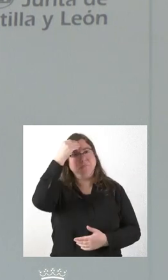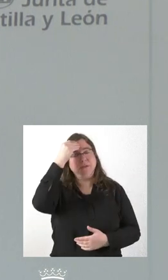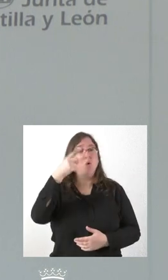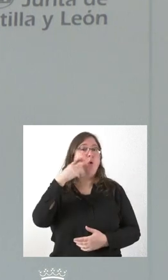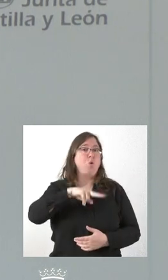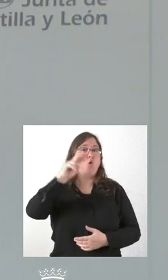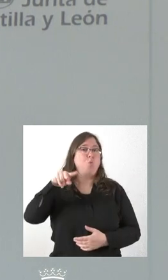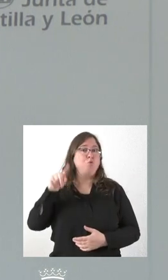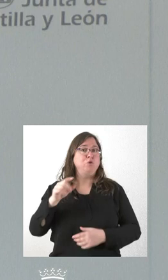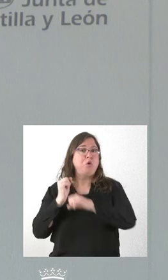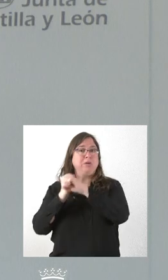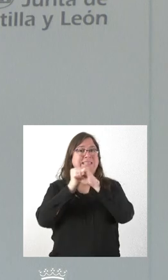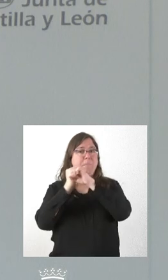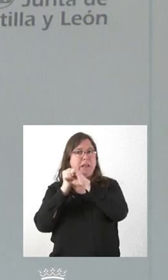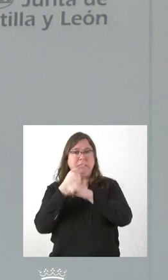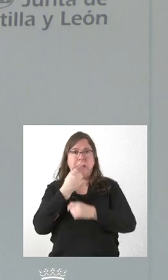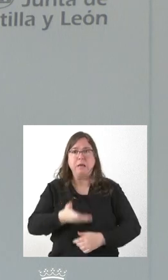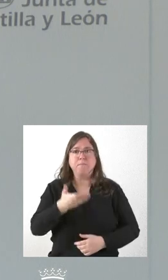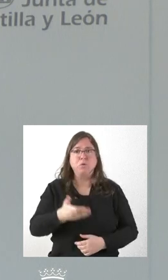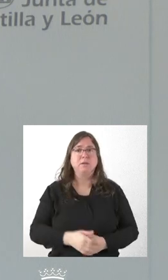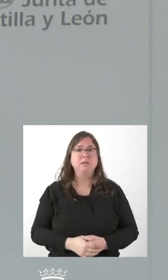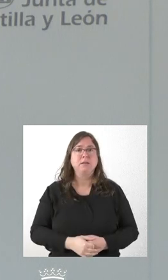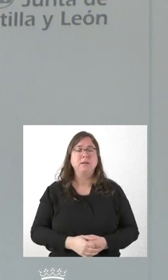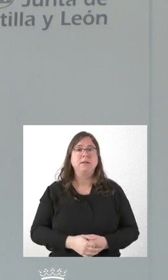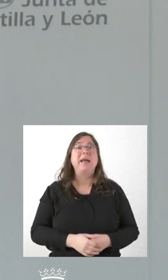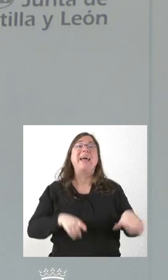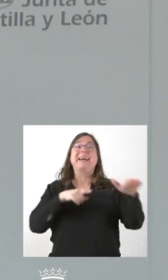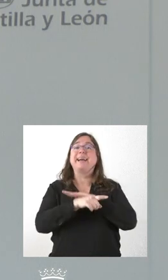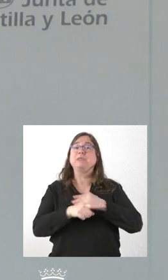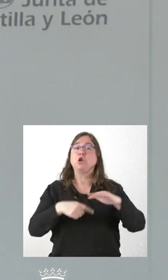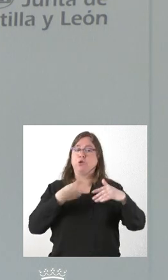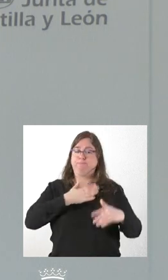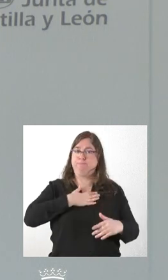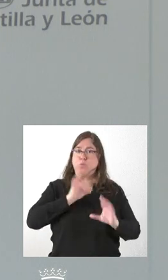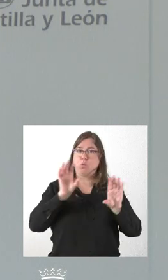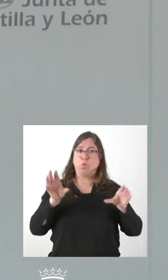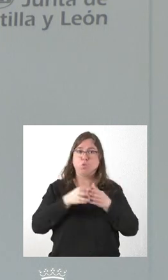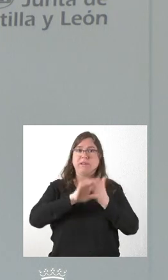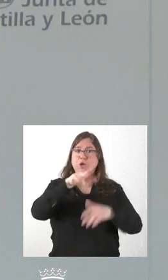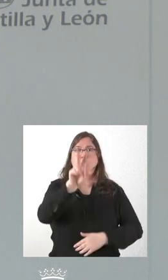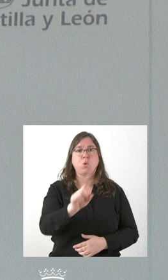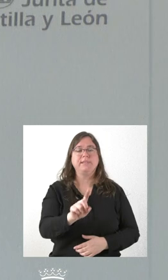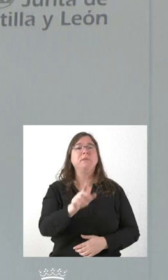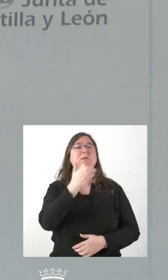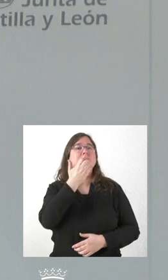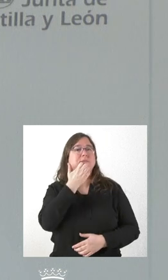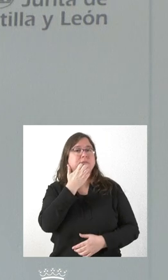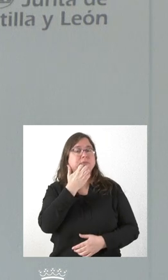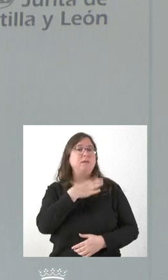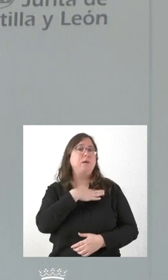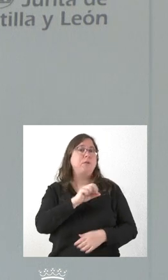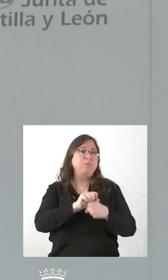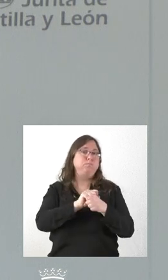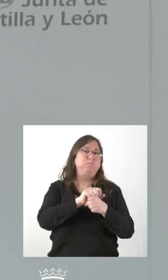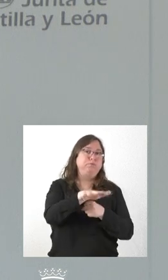de la Semana Santa que usted señala. No es gestionado por la Junta de Castilla y León, pero en la medida en que podamos influir,